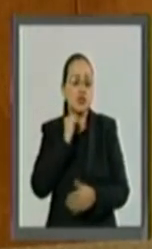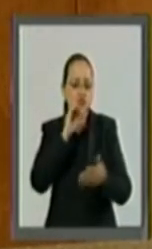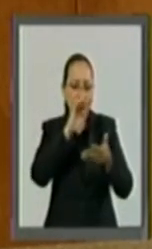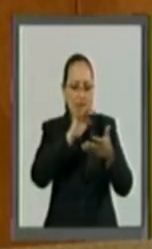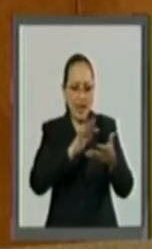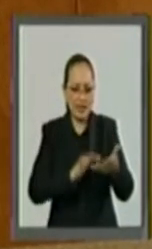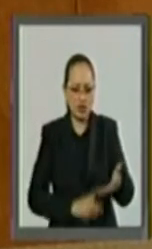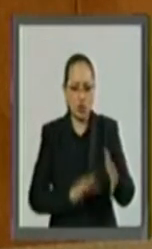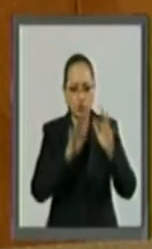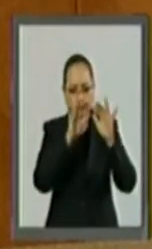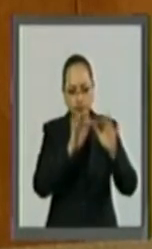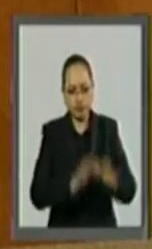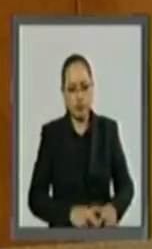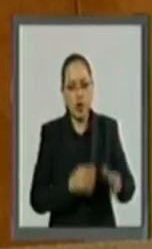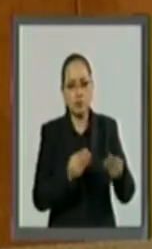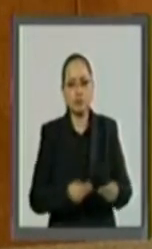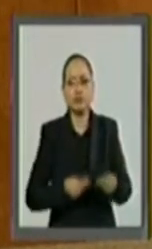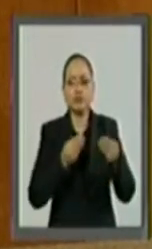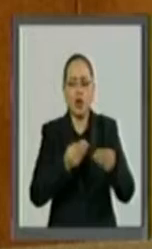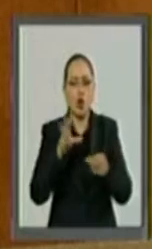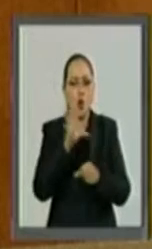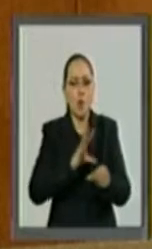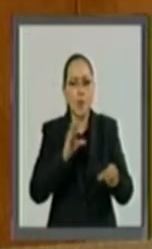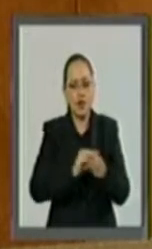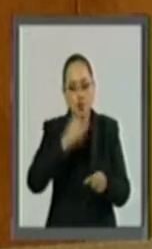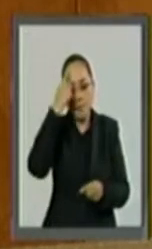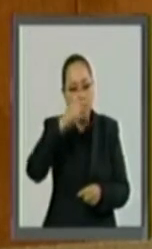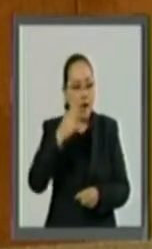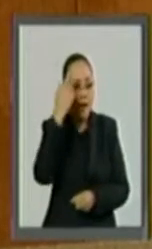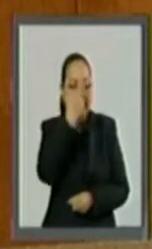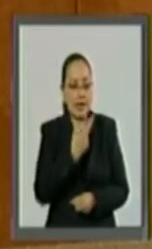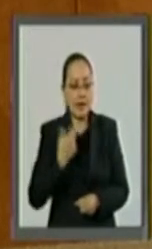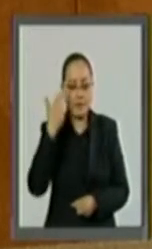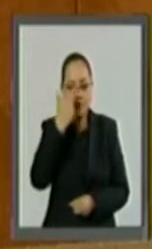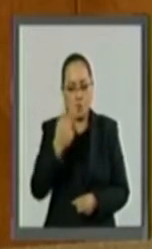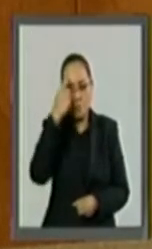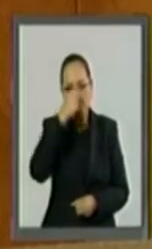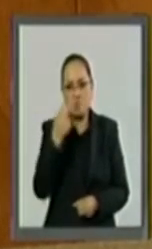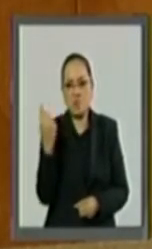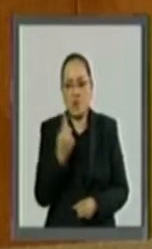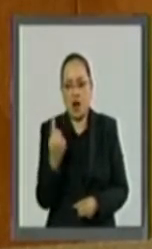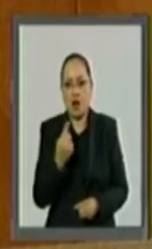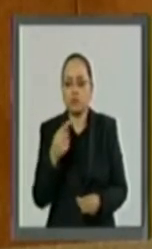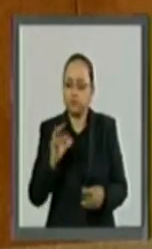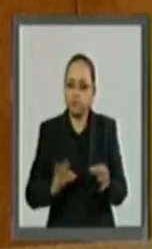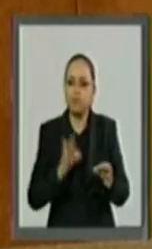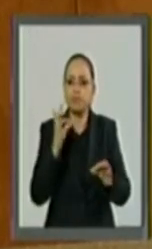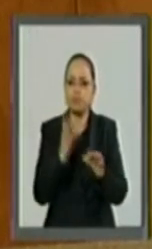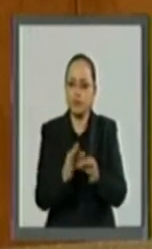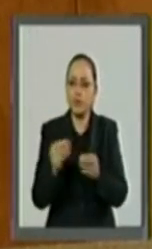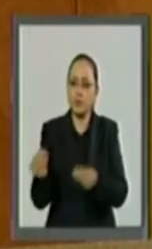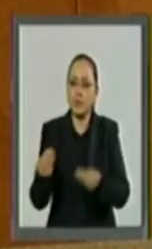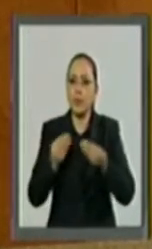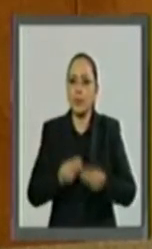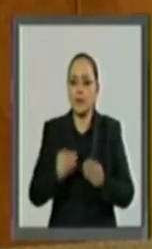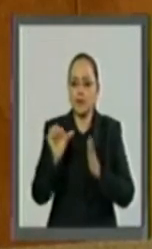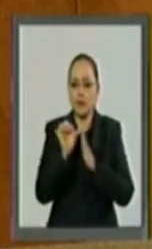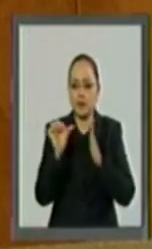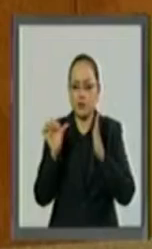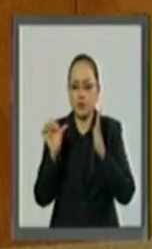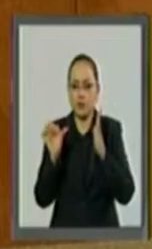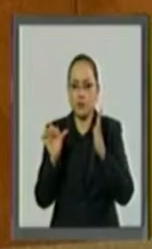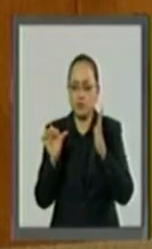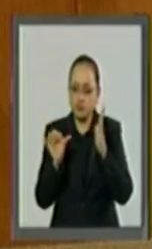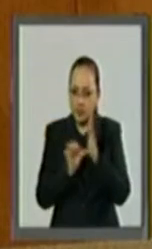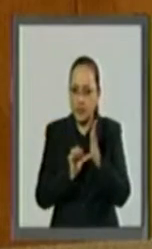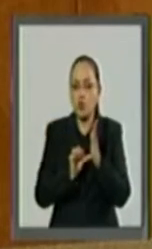íntegro del tratado para su análisis a efecto de cumplir con lo señalado por el artículo a lo